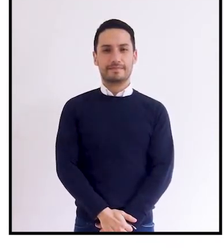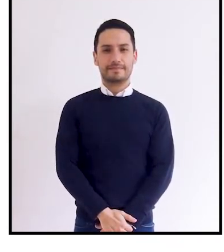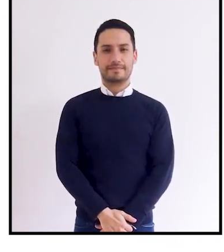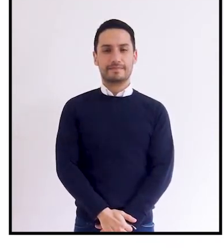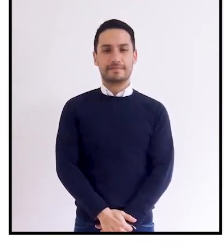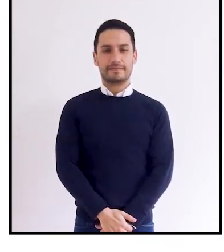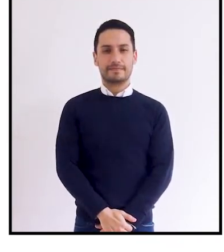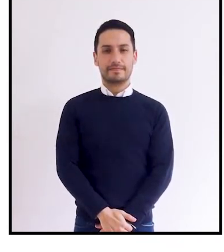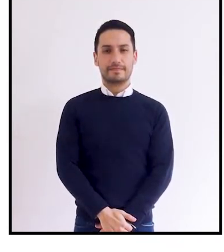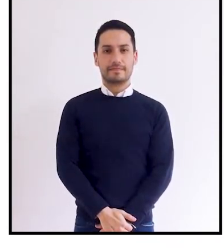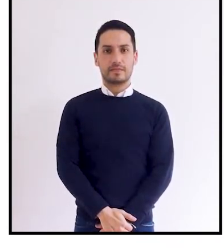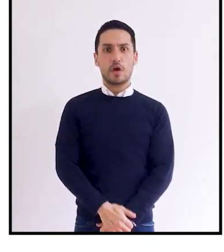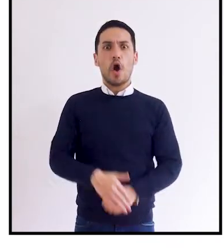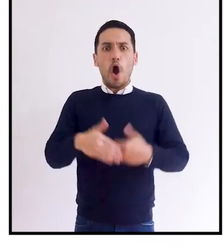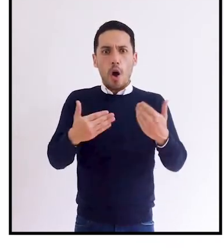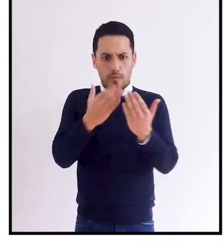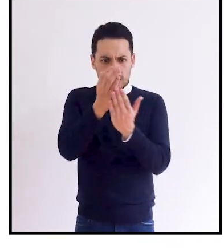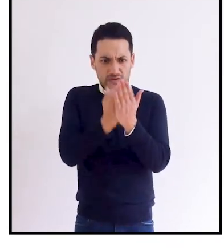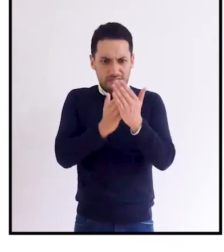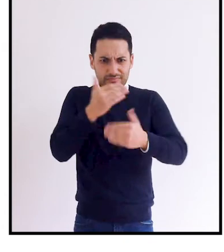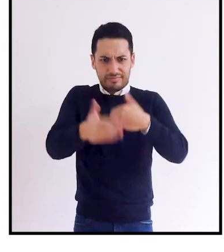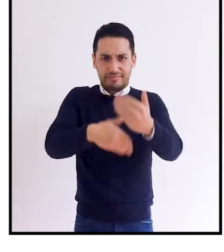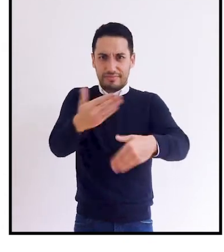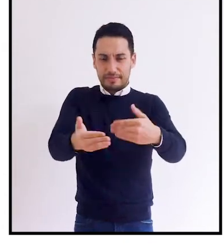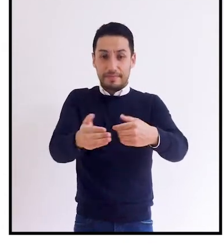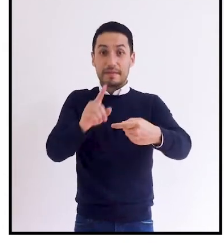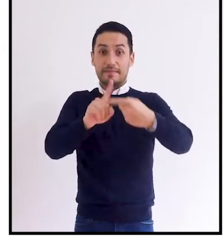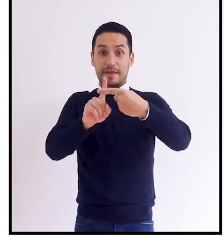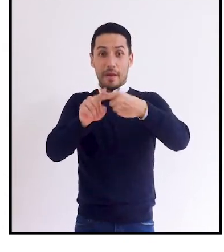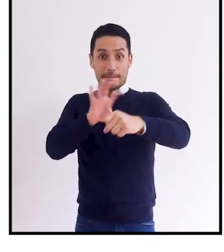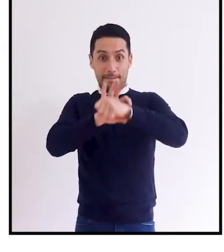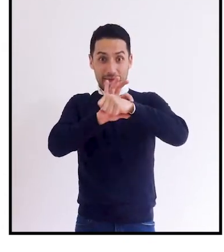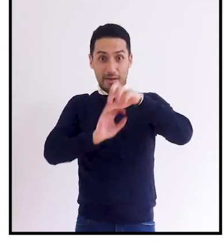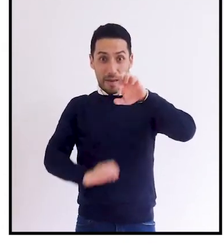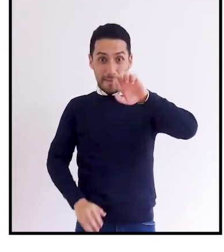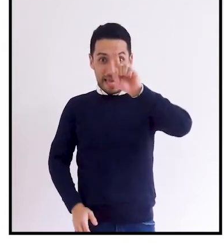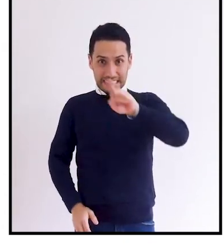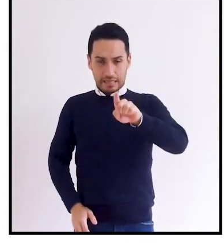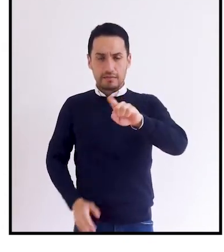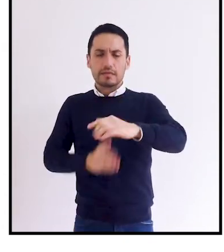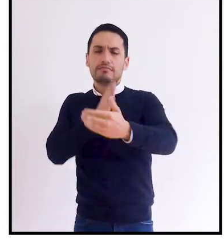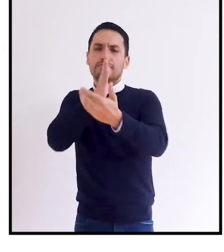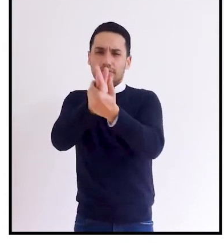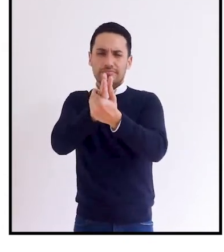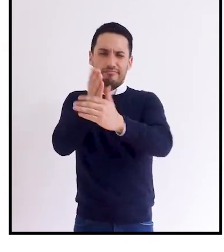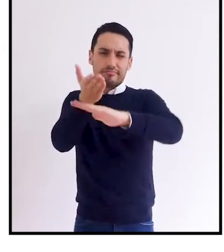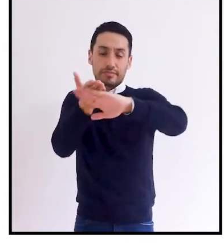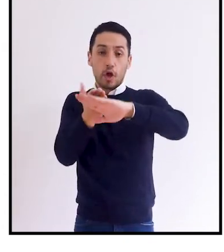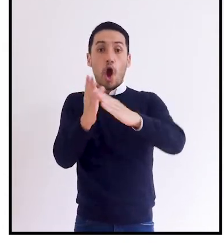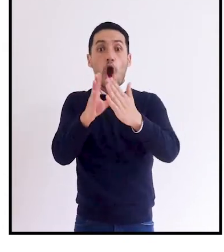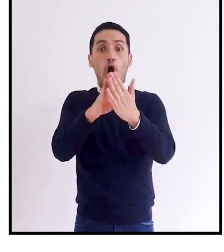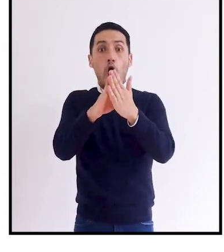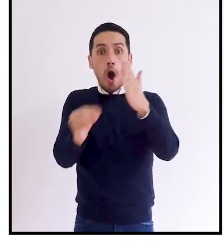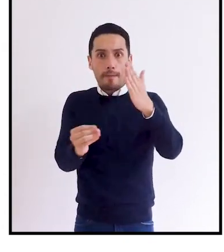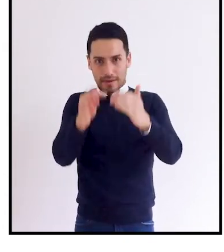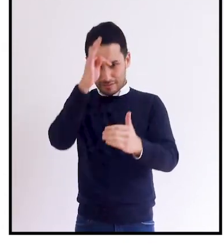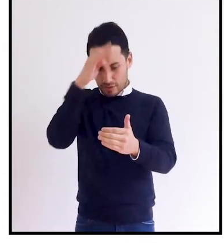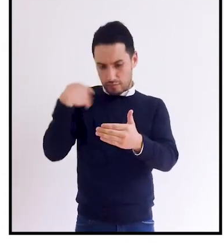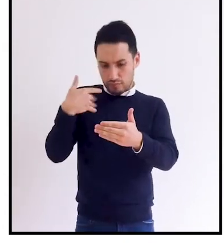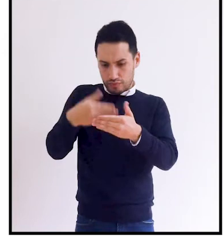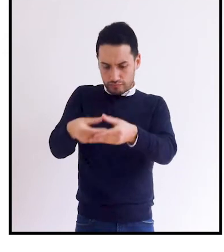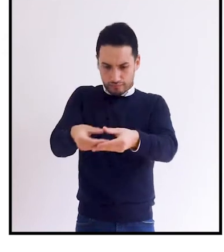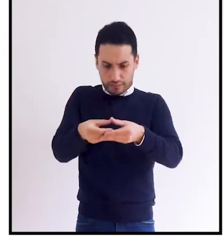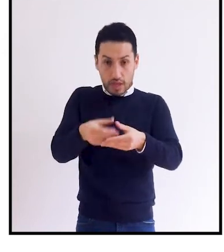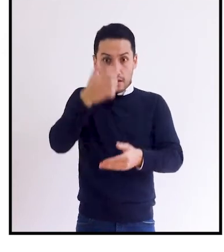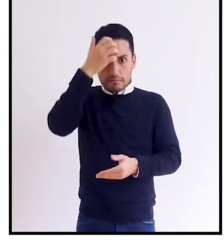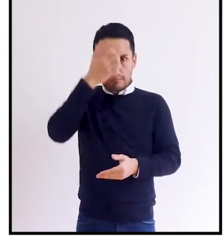Pasos para la certificación. Solicite a su médico de la EPS, primero, copia de la historia clínica con